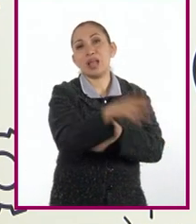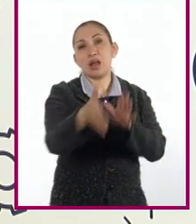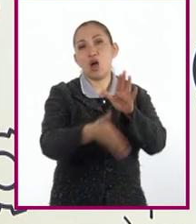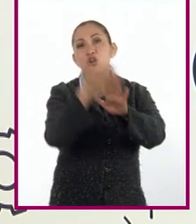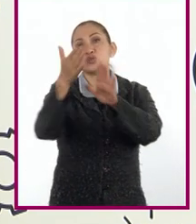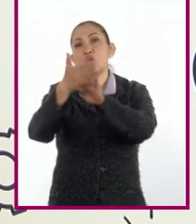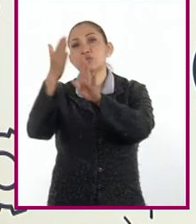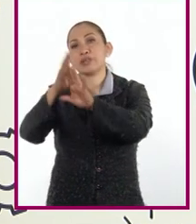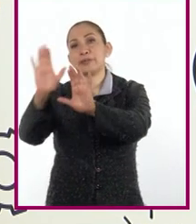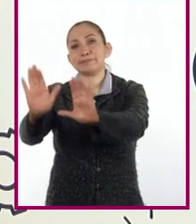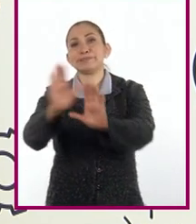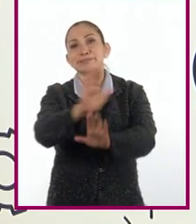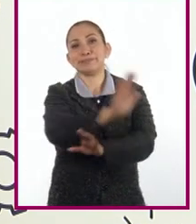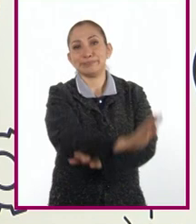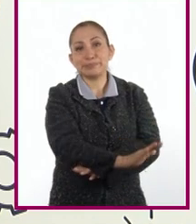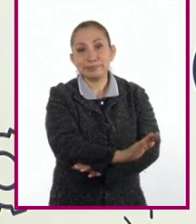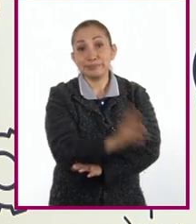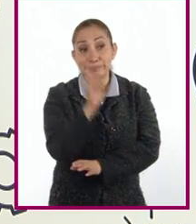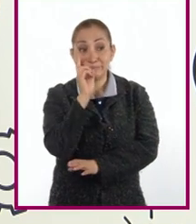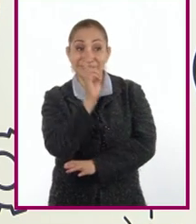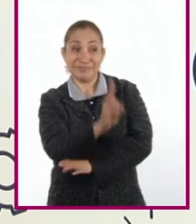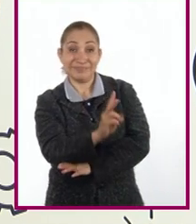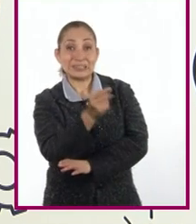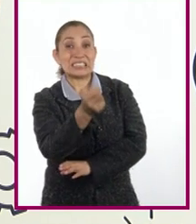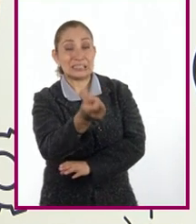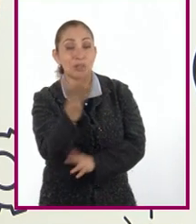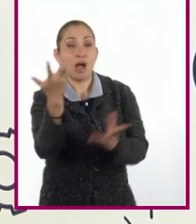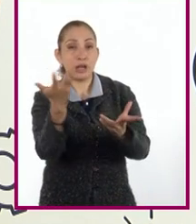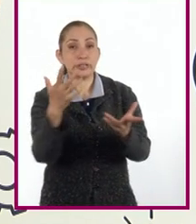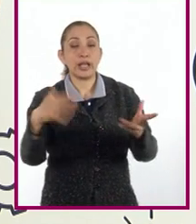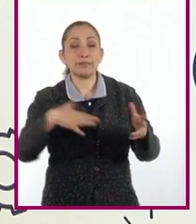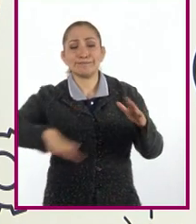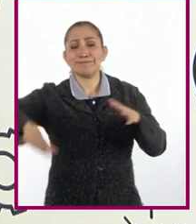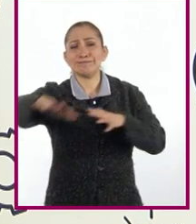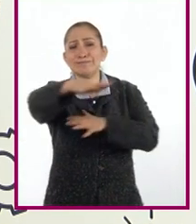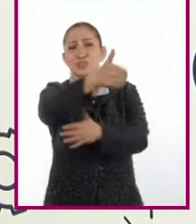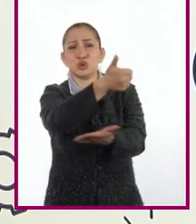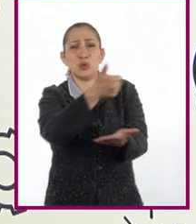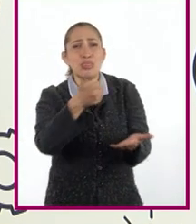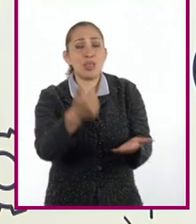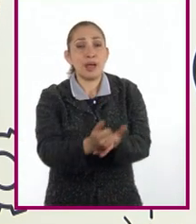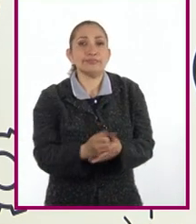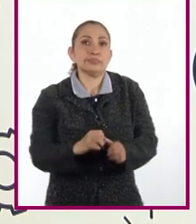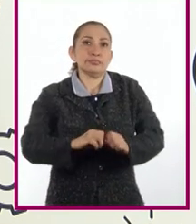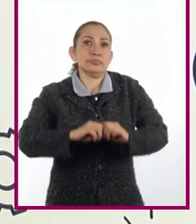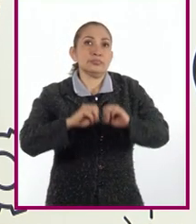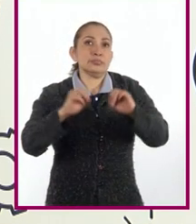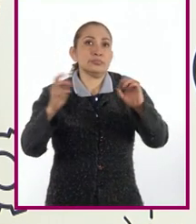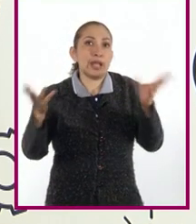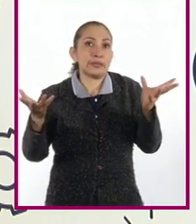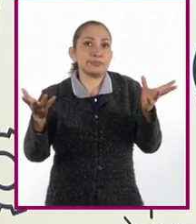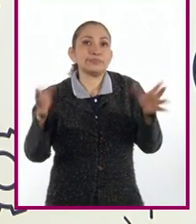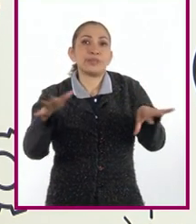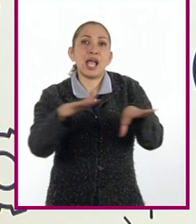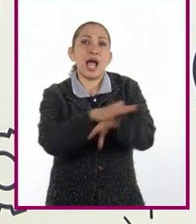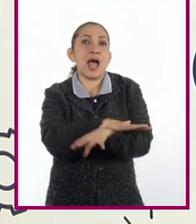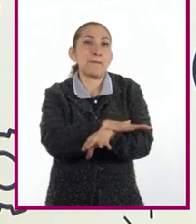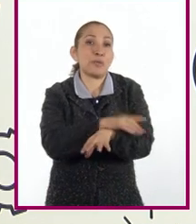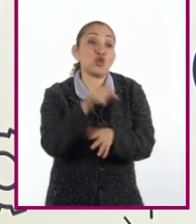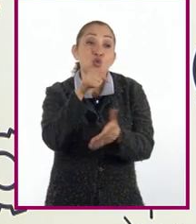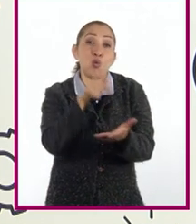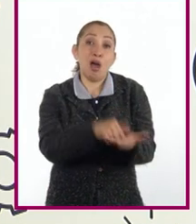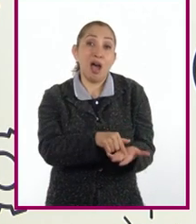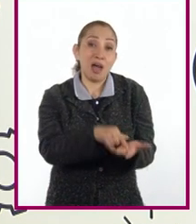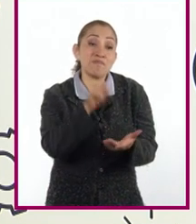construcciones particulares. Y, como ves, esto genera una urbanización. Por supuesto, cambio en el